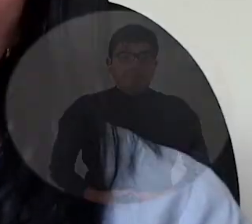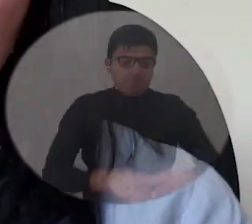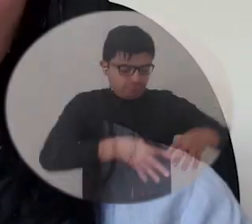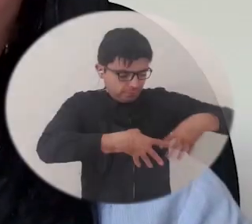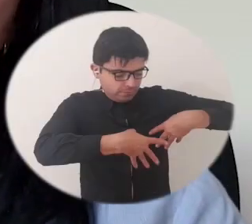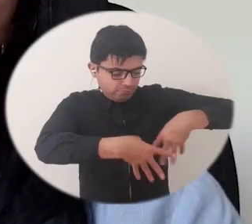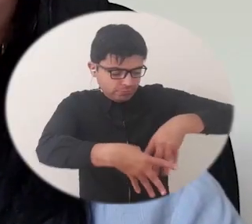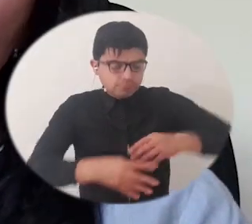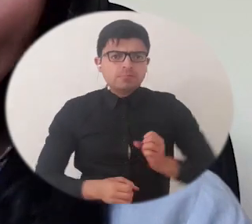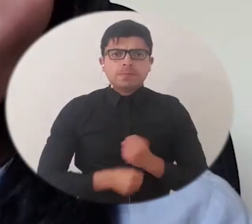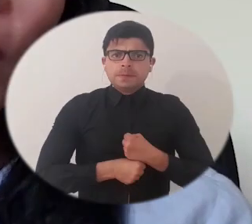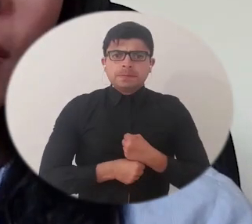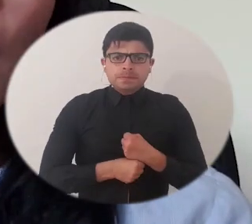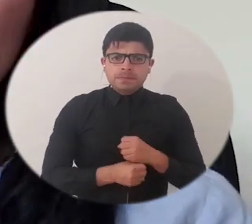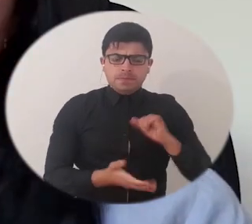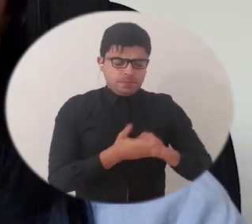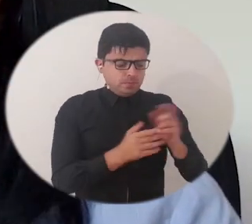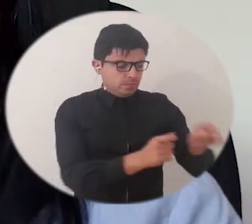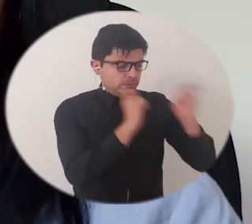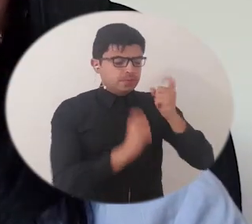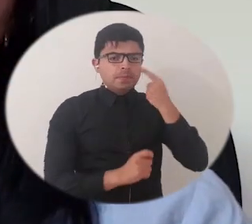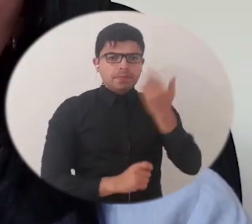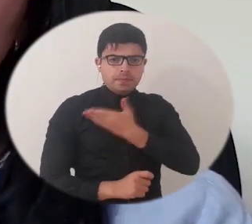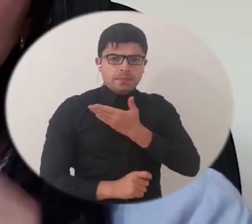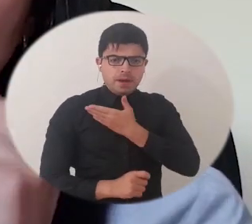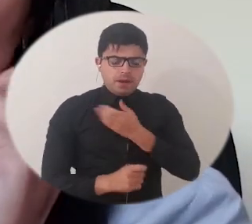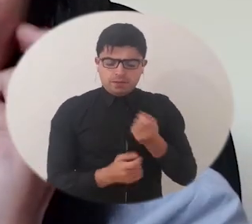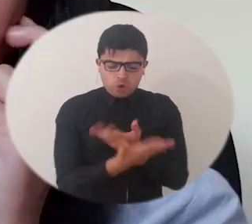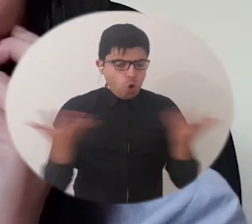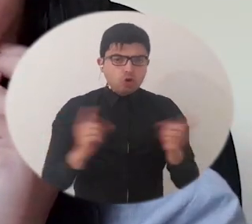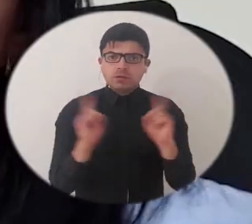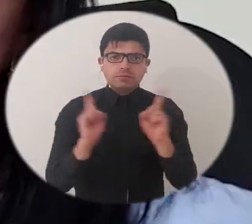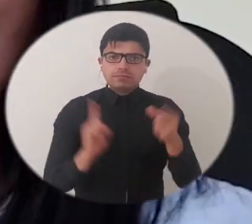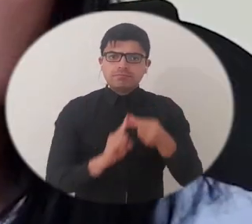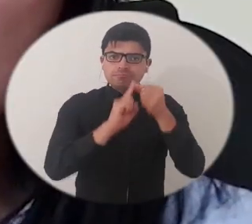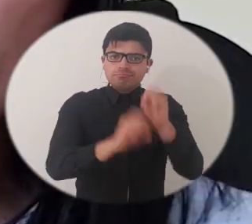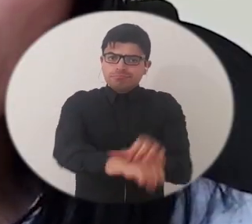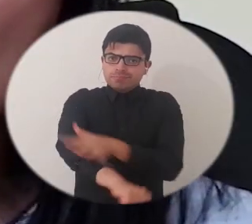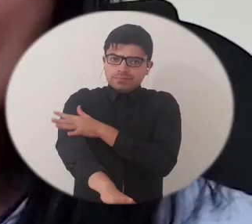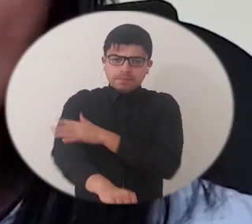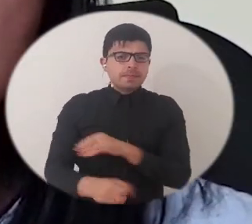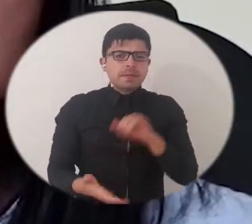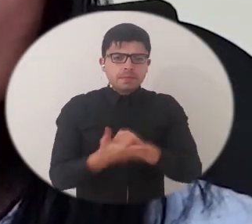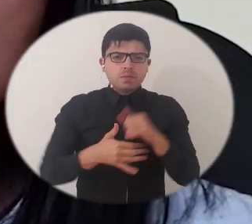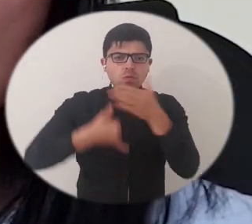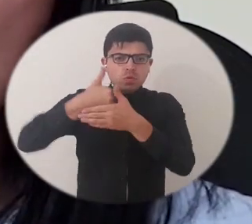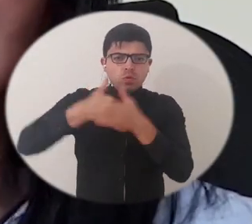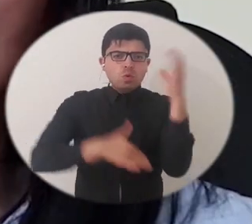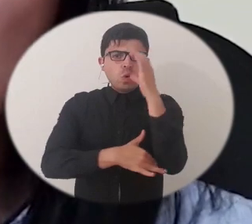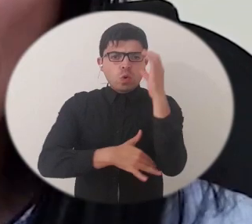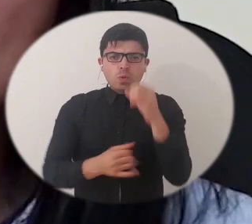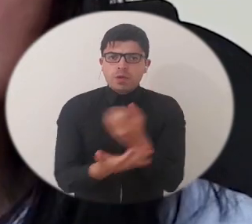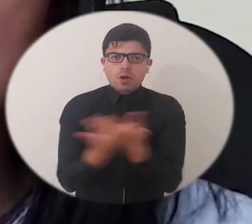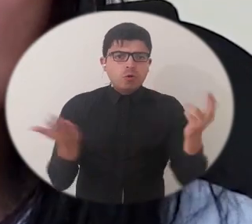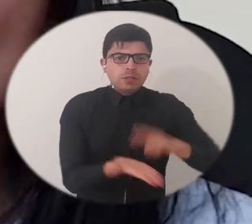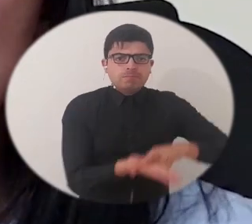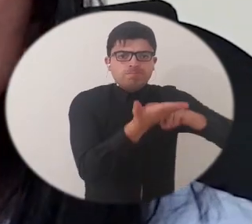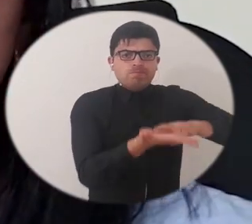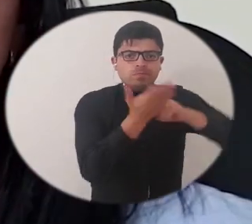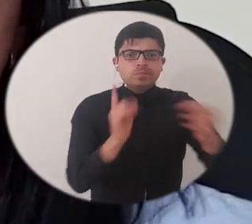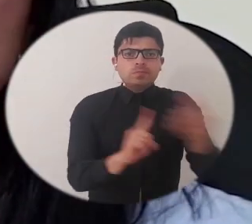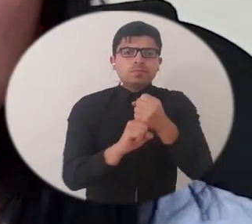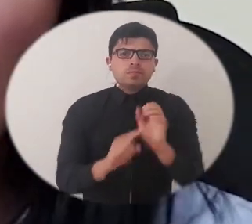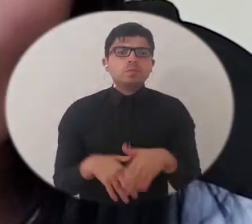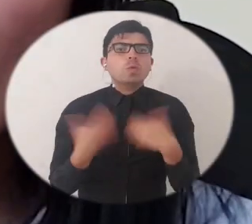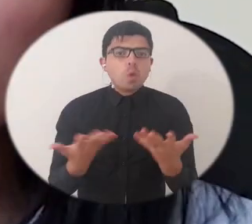La Marcha del Hambre es como una de esas gerencias no materiales que dejan los padres, especialmente en un país donde muchas reivindicaciones